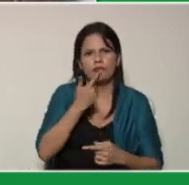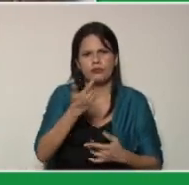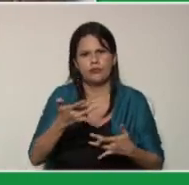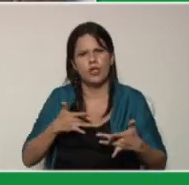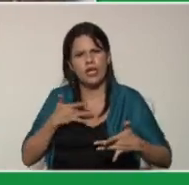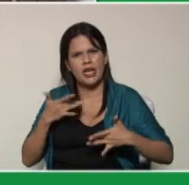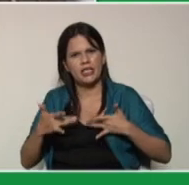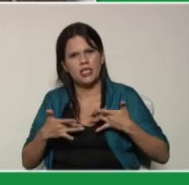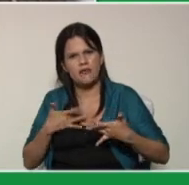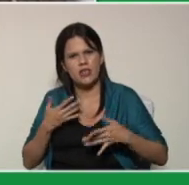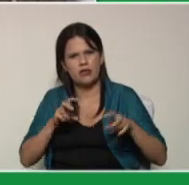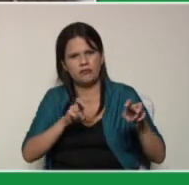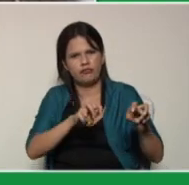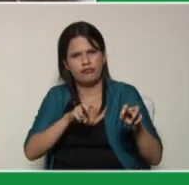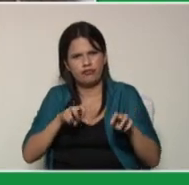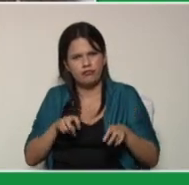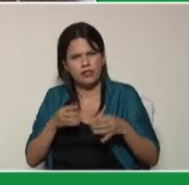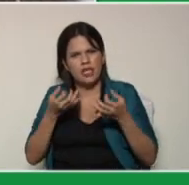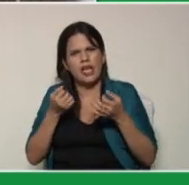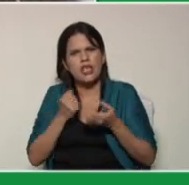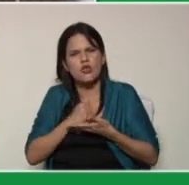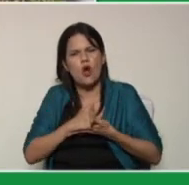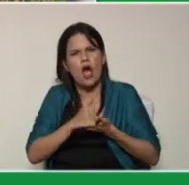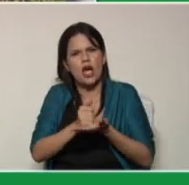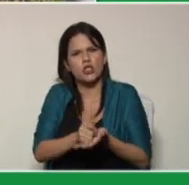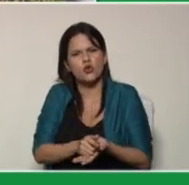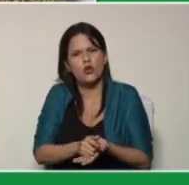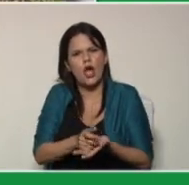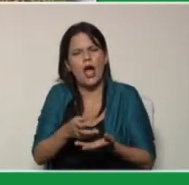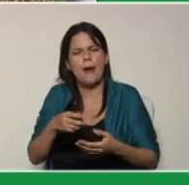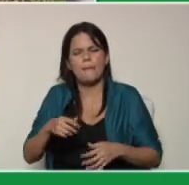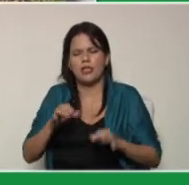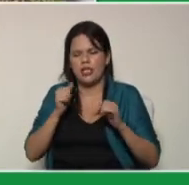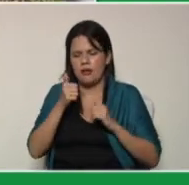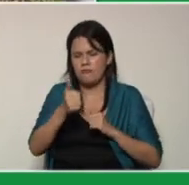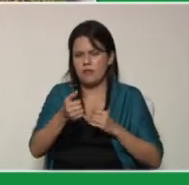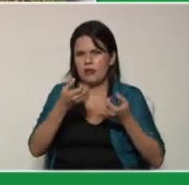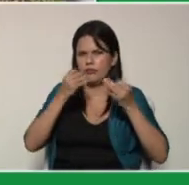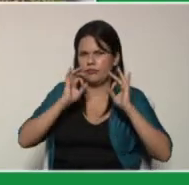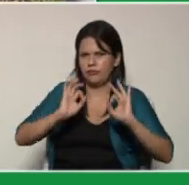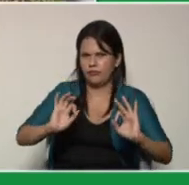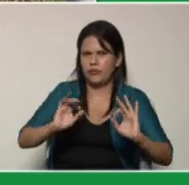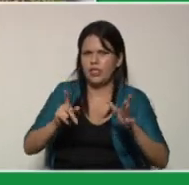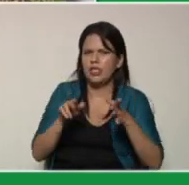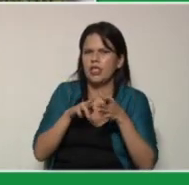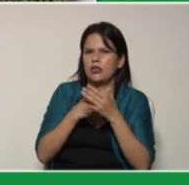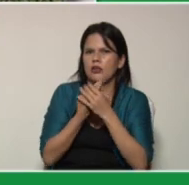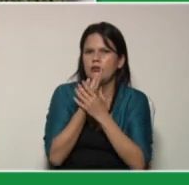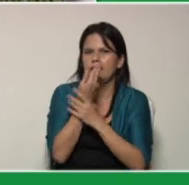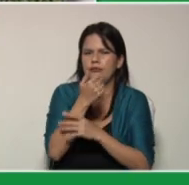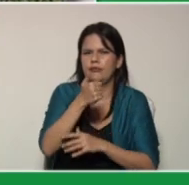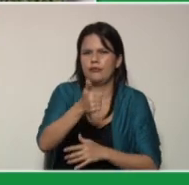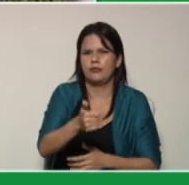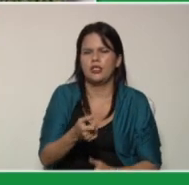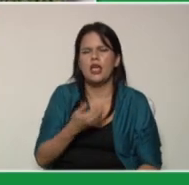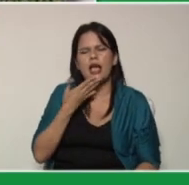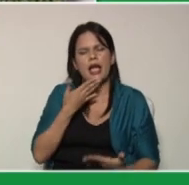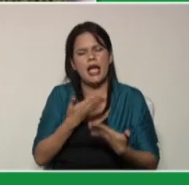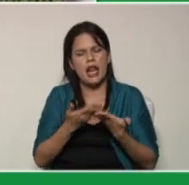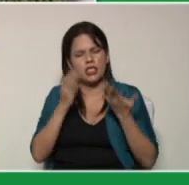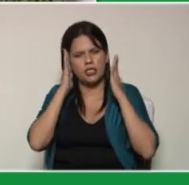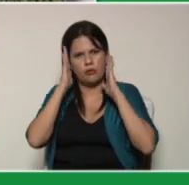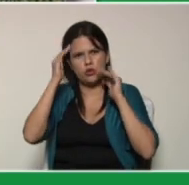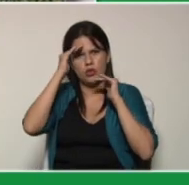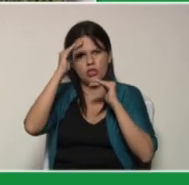agroecológica donde nos ayuda al mantenimiento de los suelos y a mantener nuestras plantas con un buen nutriente gracias por su